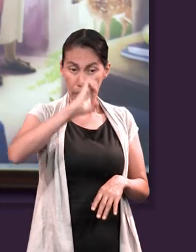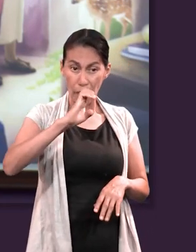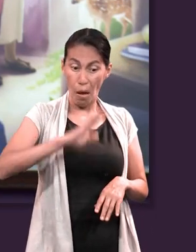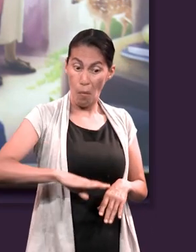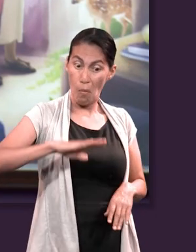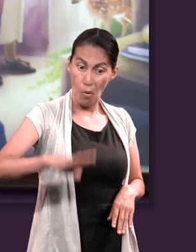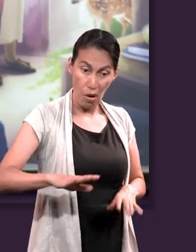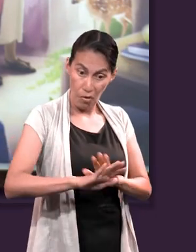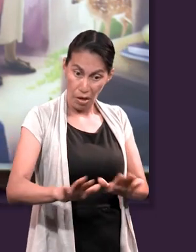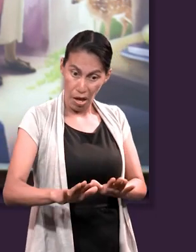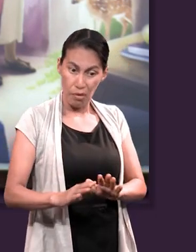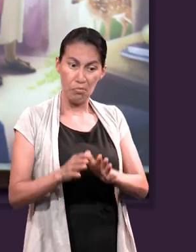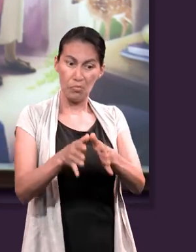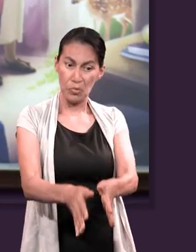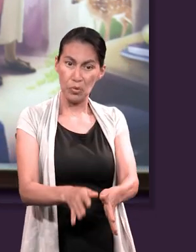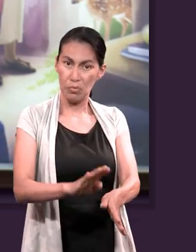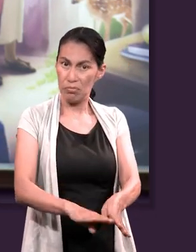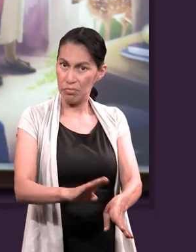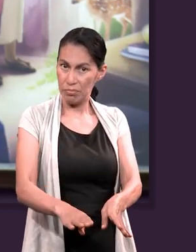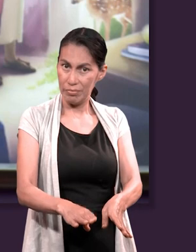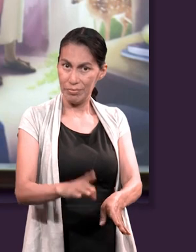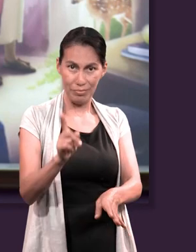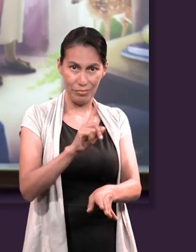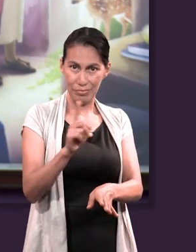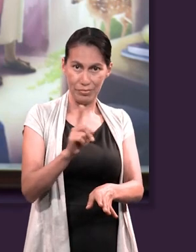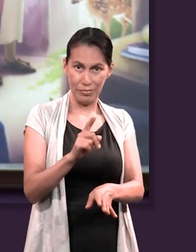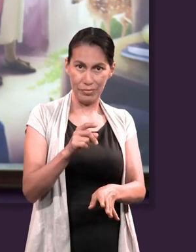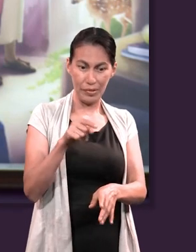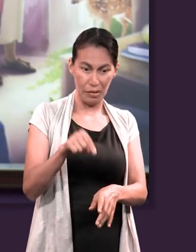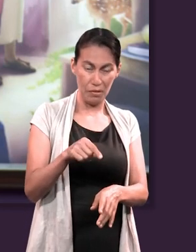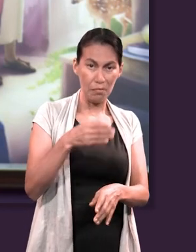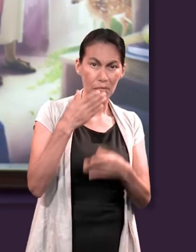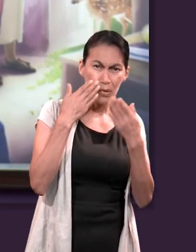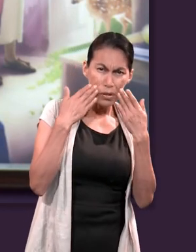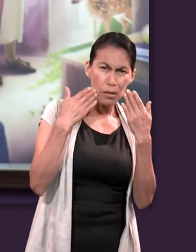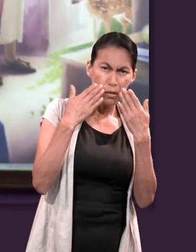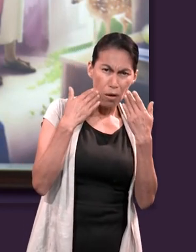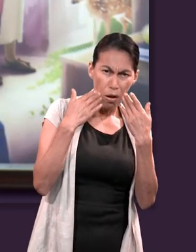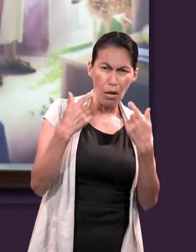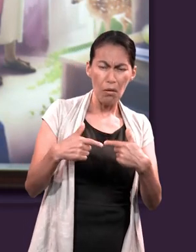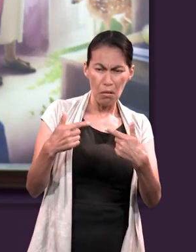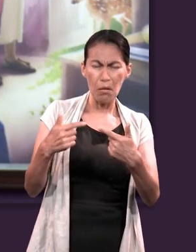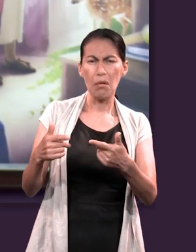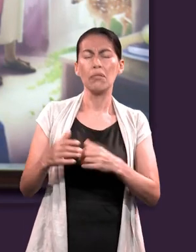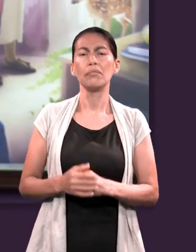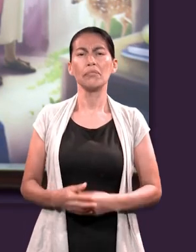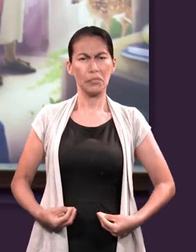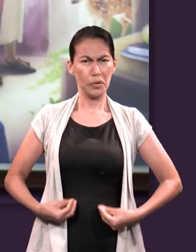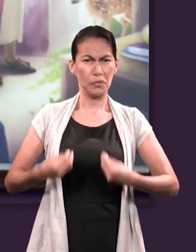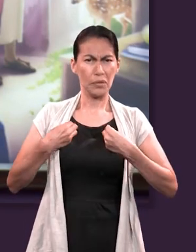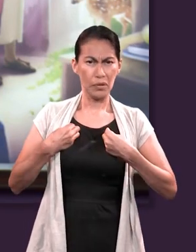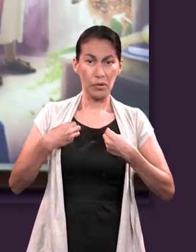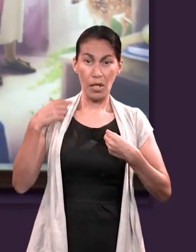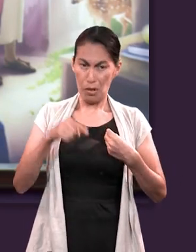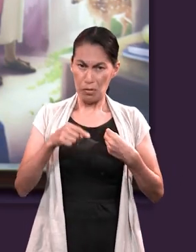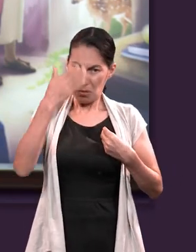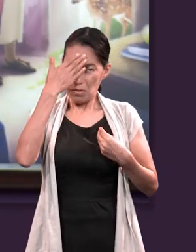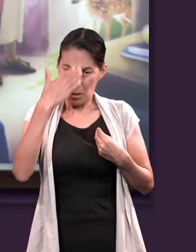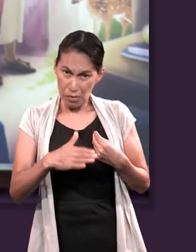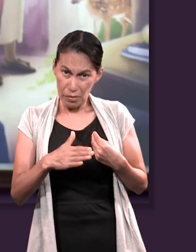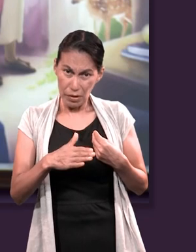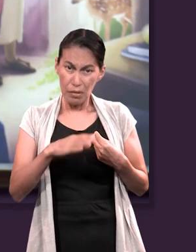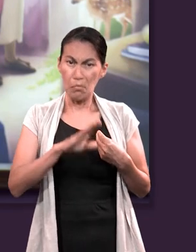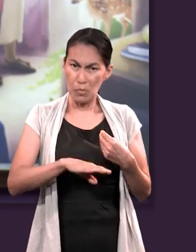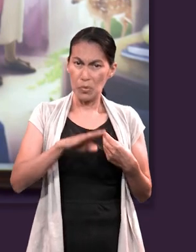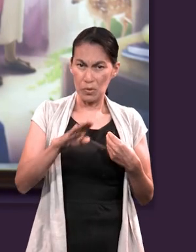física a Adán y a Eva. Él extendió su misericordia, aunque ellos abandonaron el jardín del Edén sabiendo,